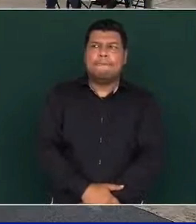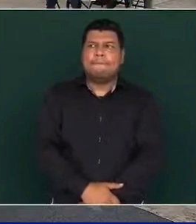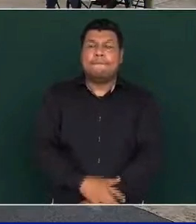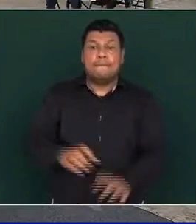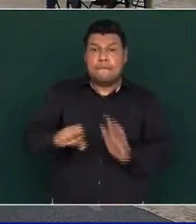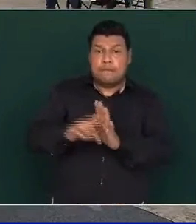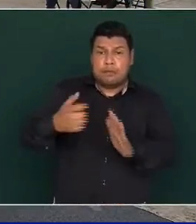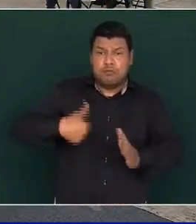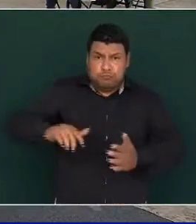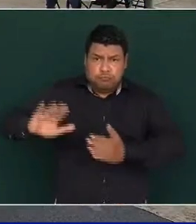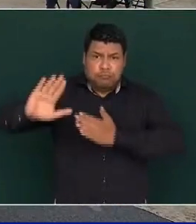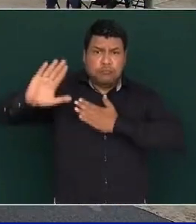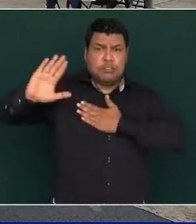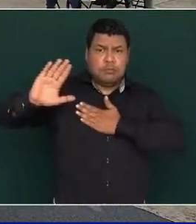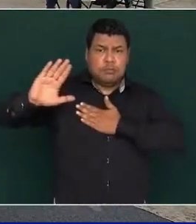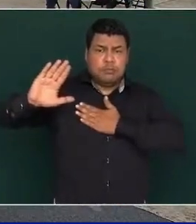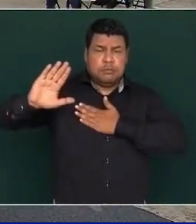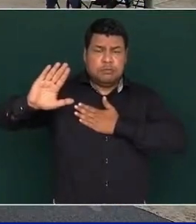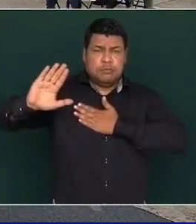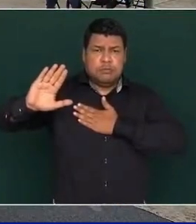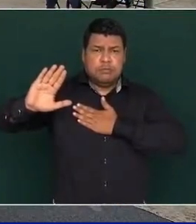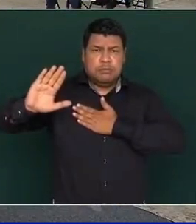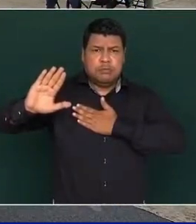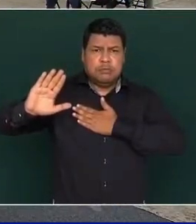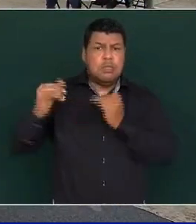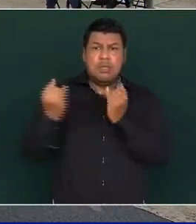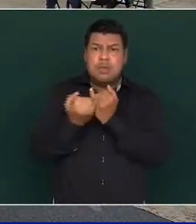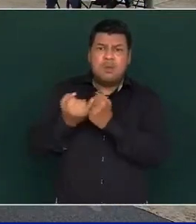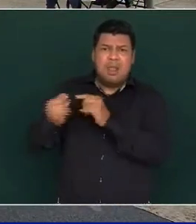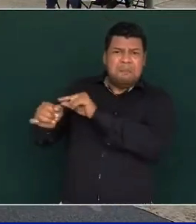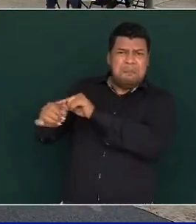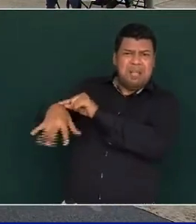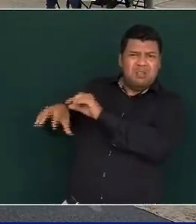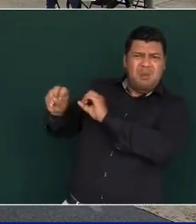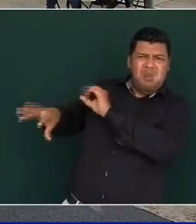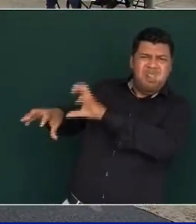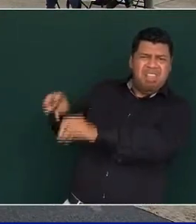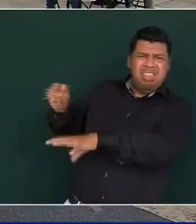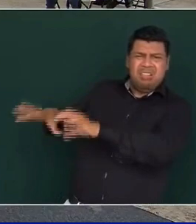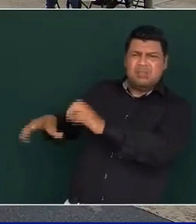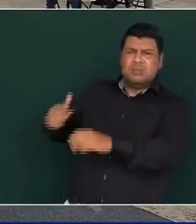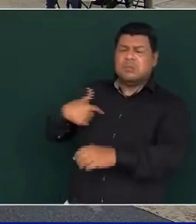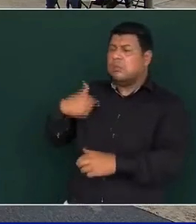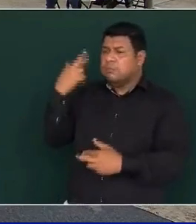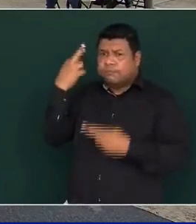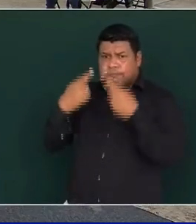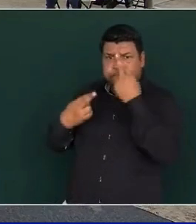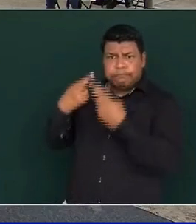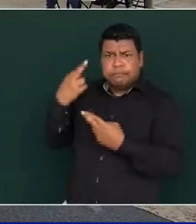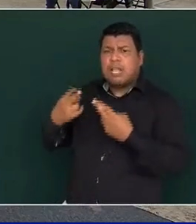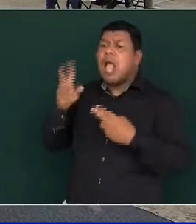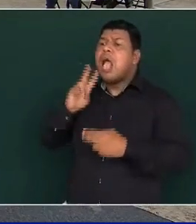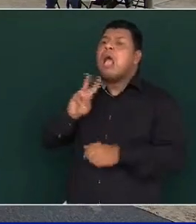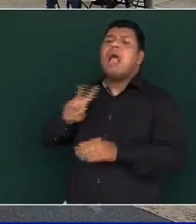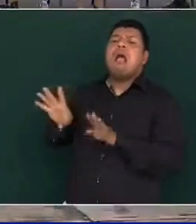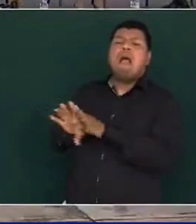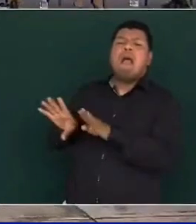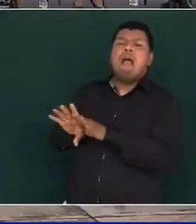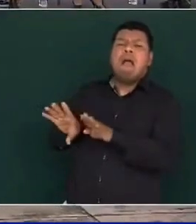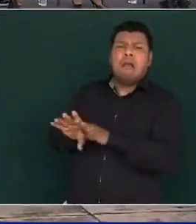sí fue un compromiso que hice y lo mismo lo del basurero, que quiero revisar cómo vamos